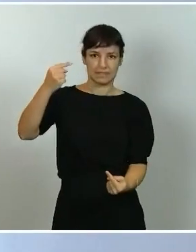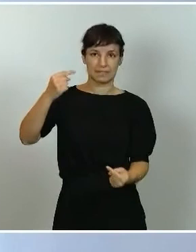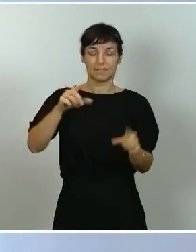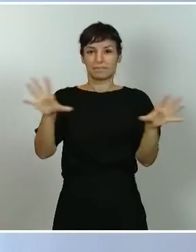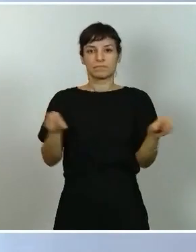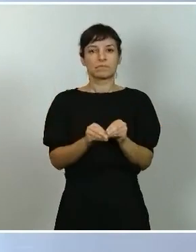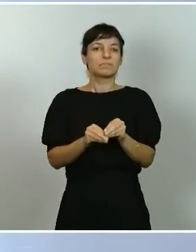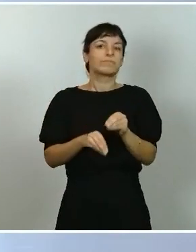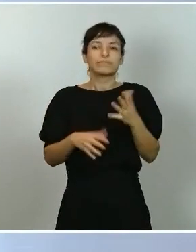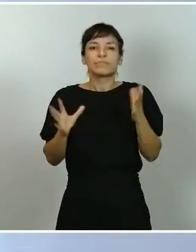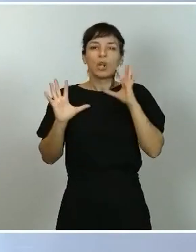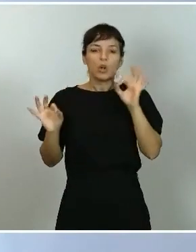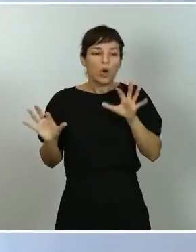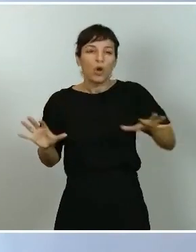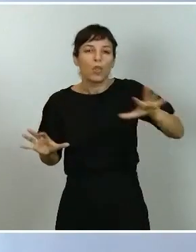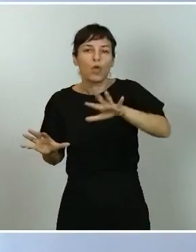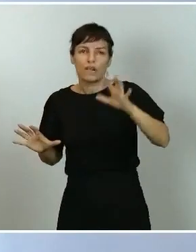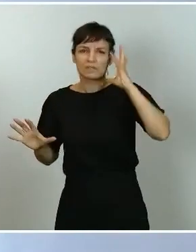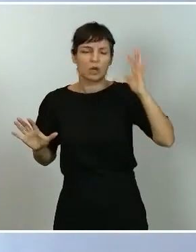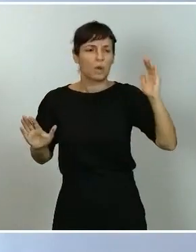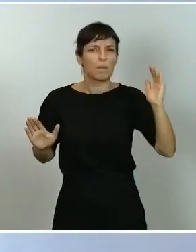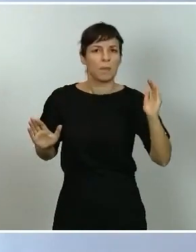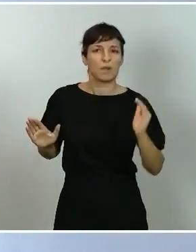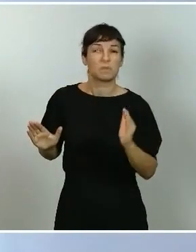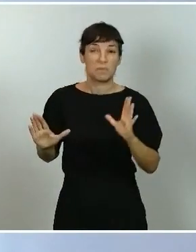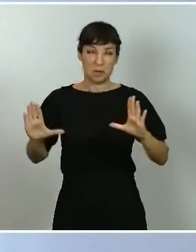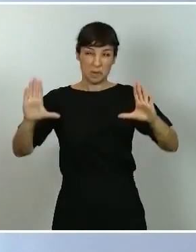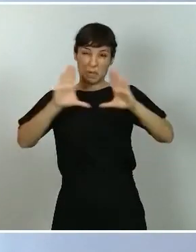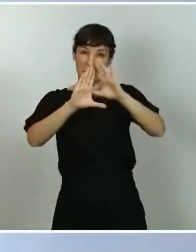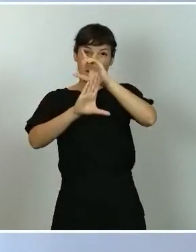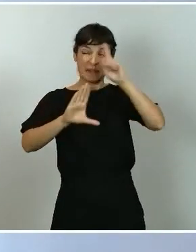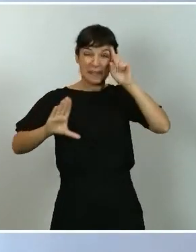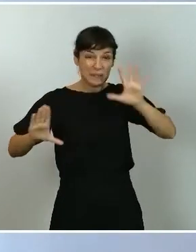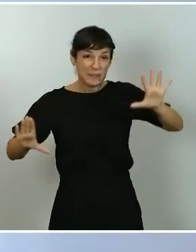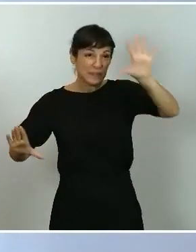van disminuyendo, pero en realidad en Madrid todavía estamos en una fase de un ascenso relativo.